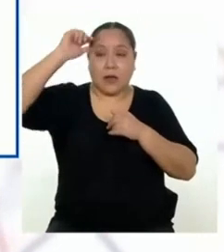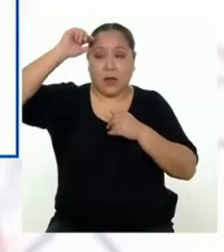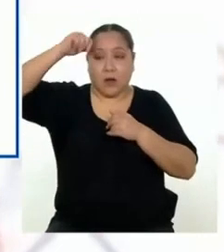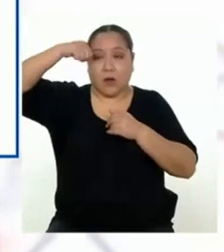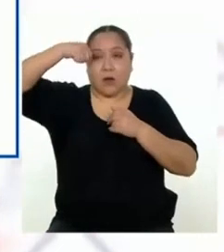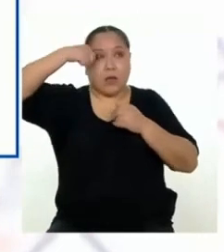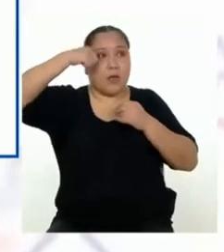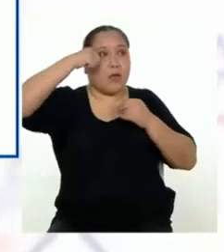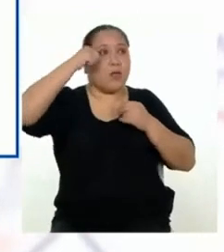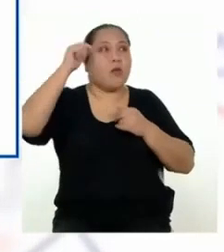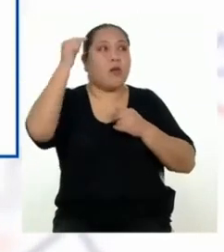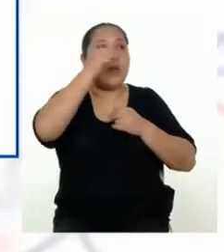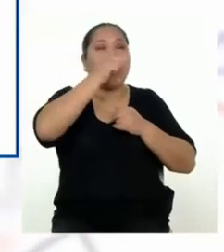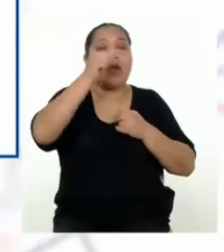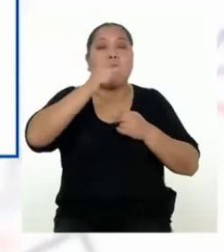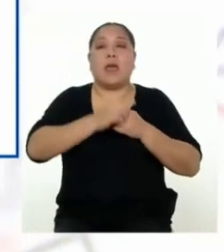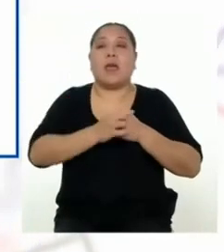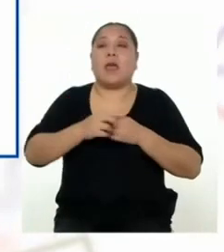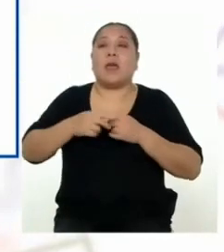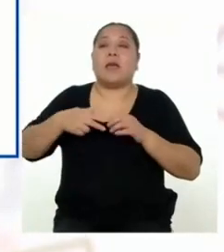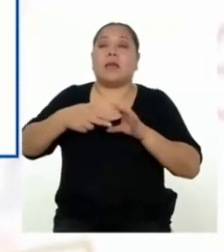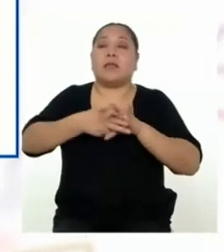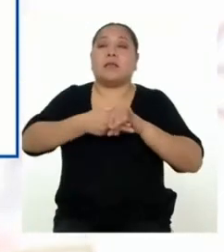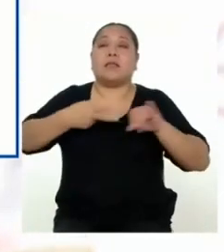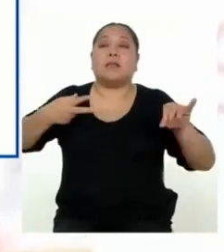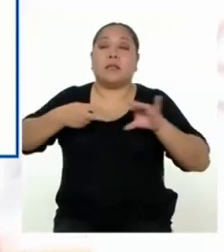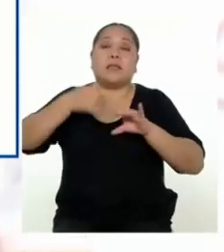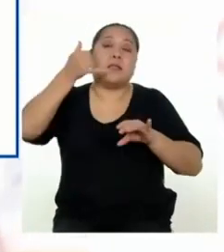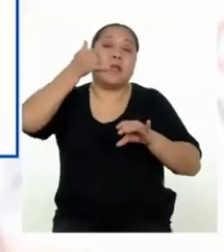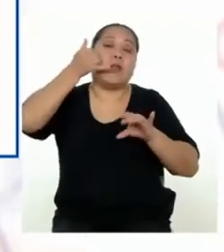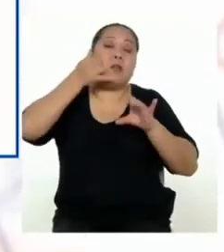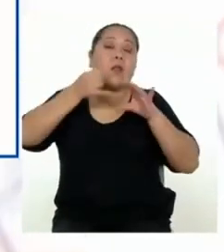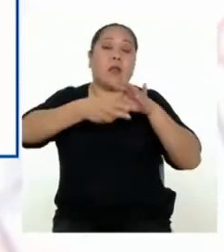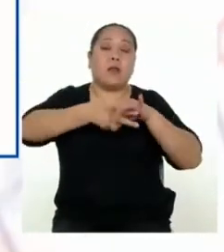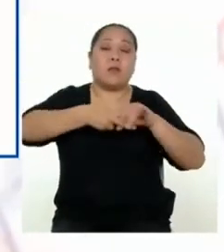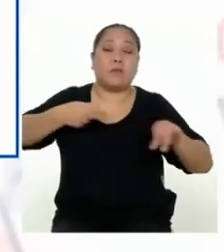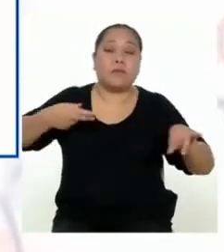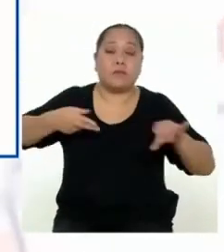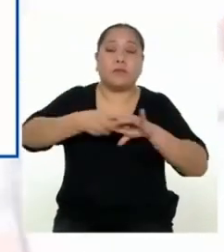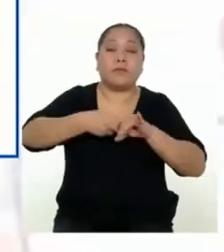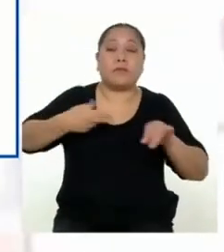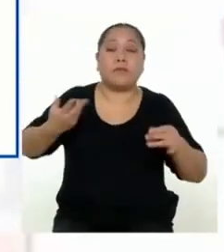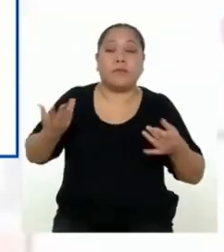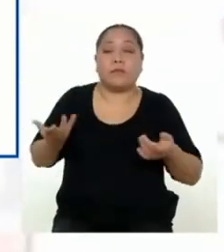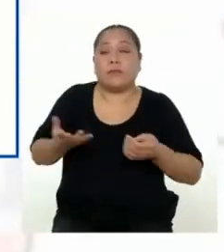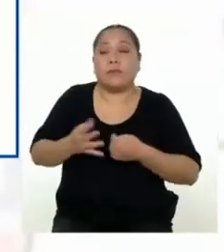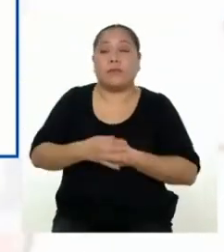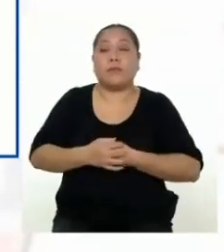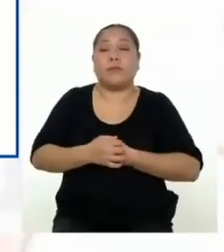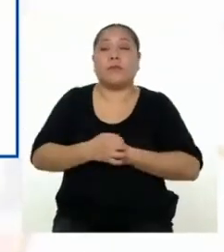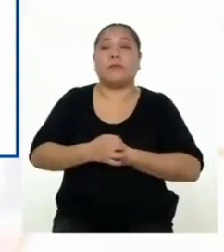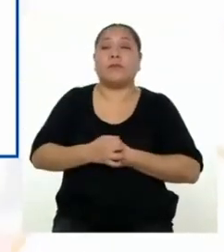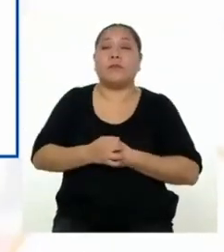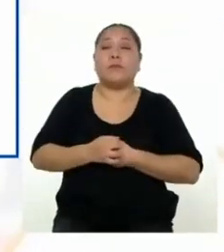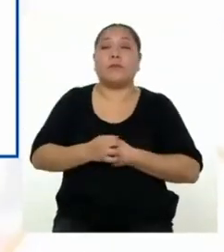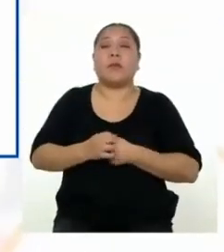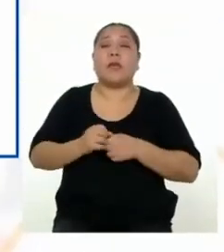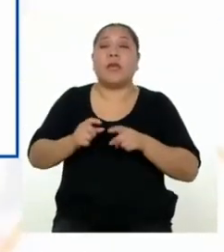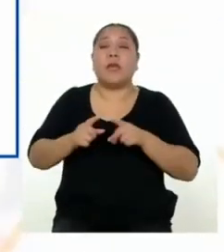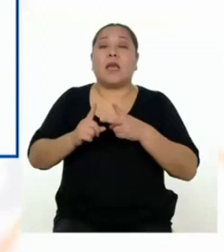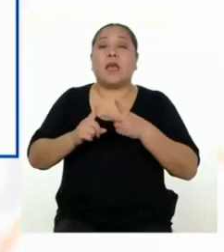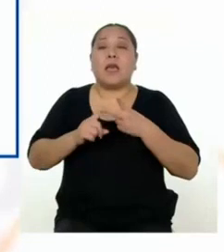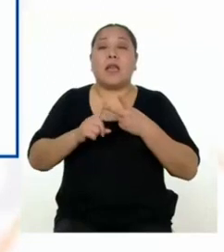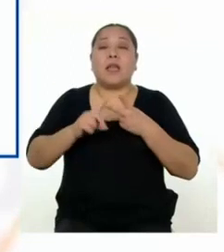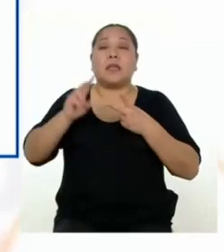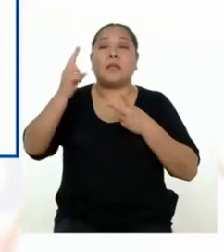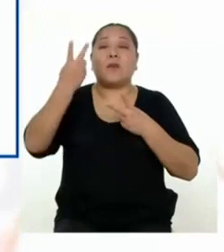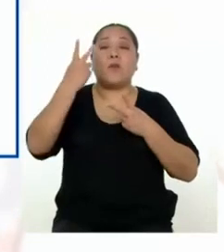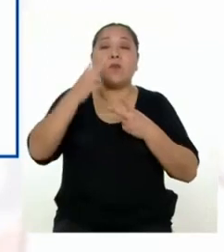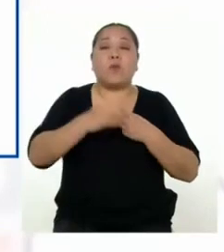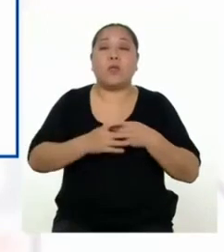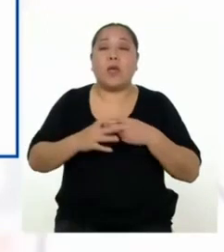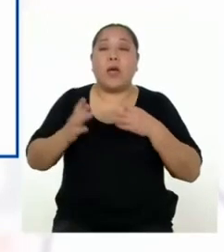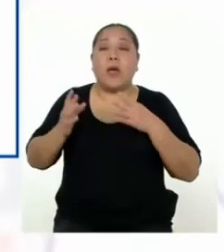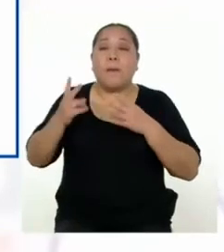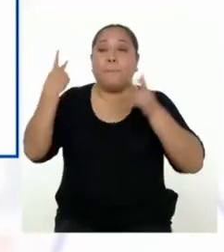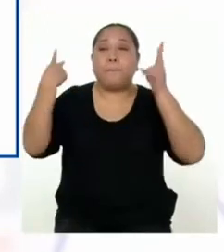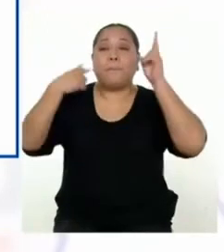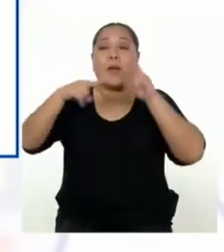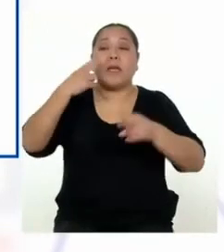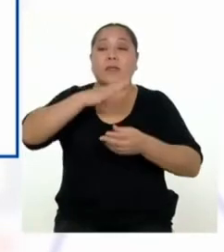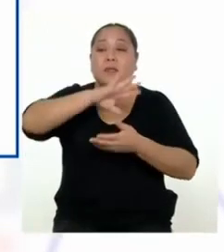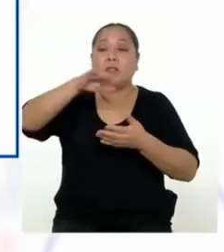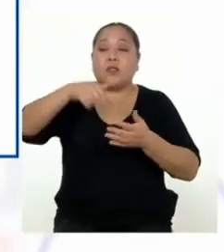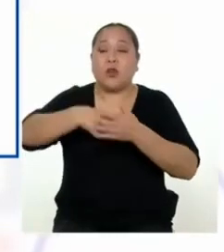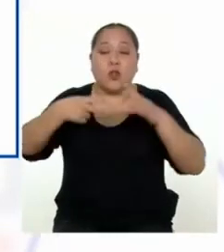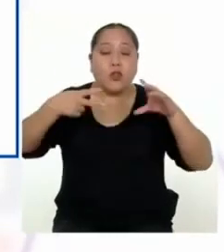desconectar los cargadores de los celulares cuando la carga de la batería esté completa. Y la segunda, revisar si